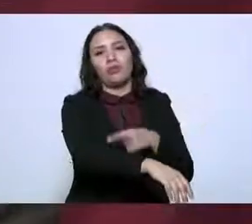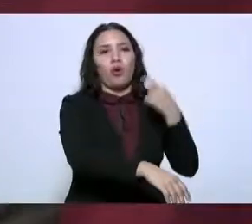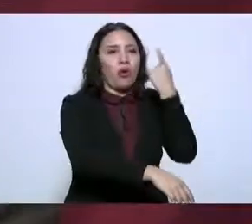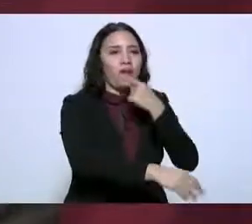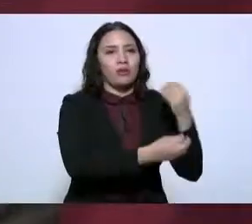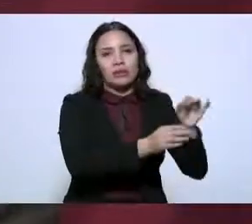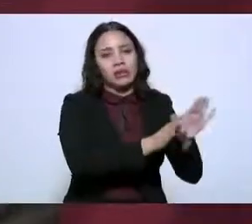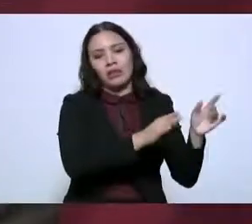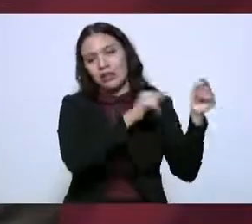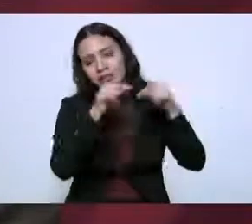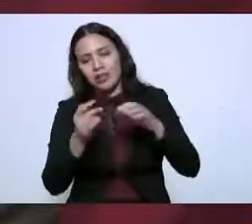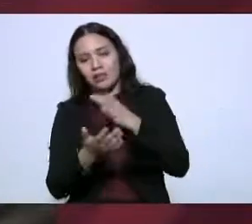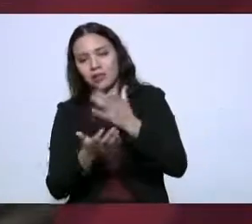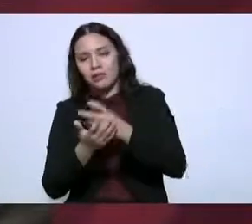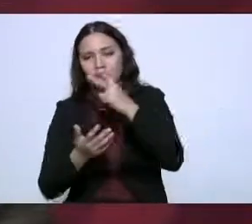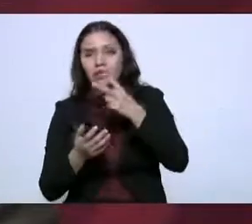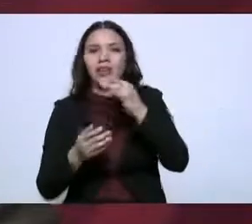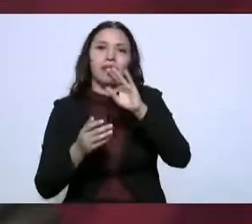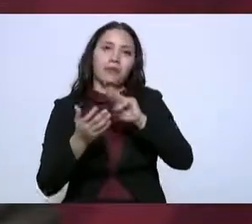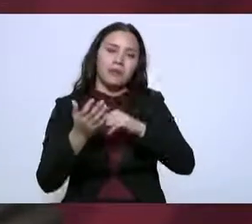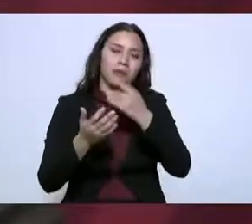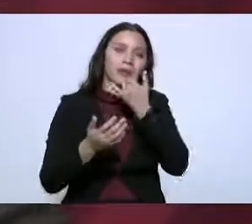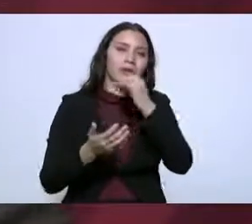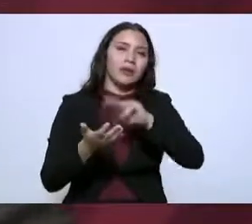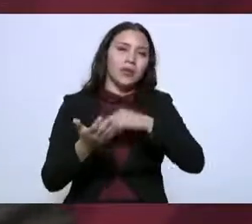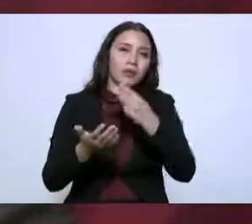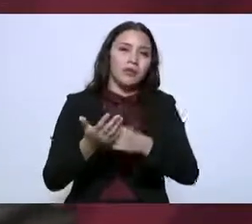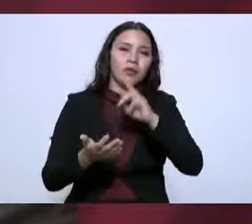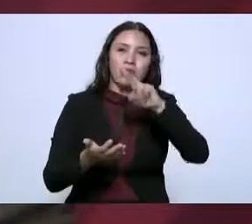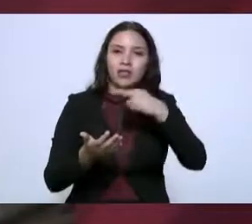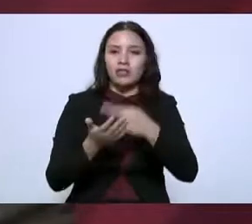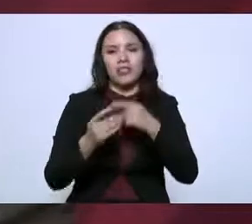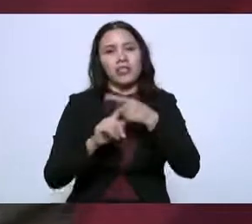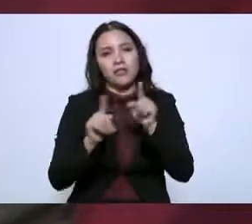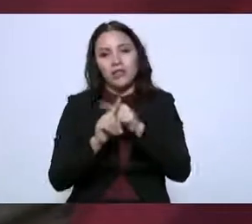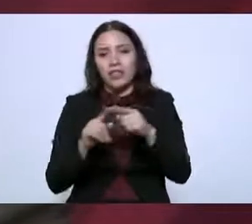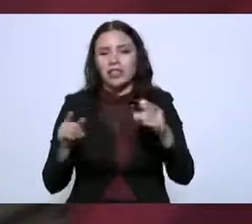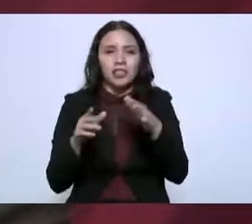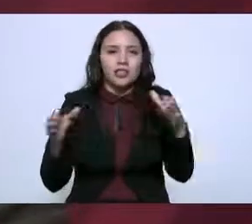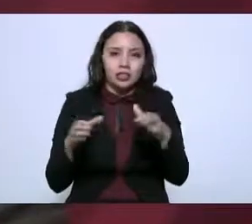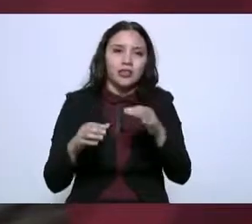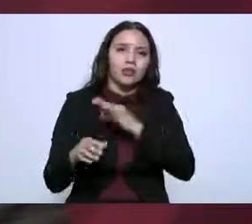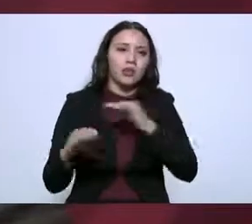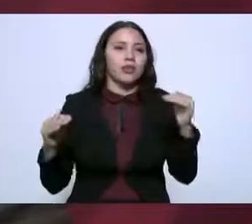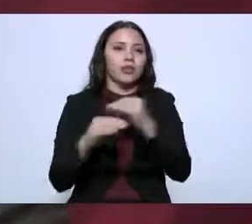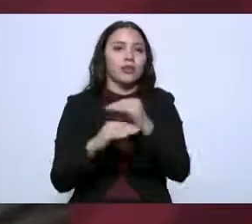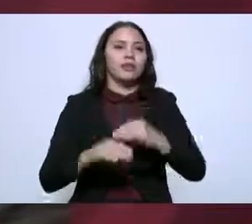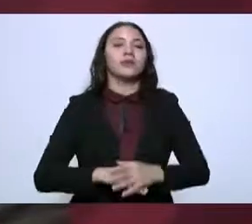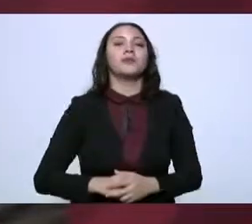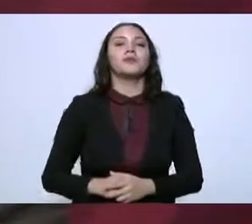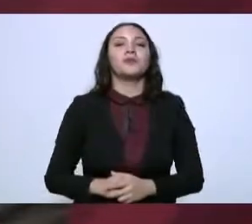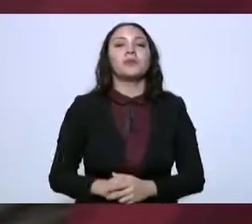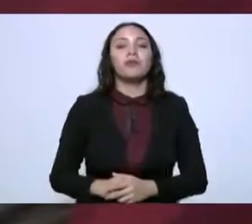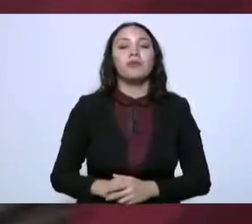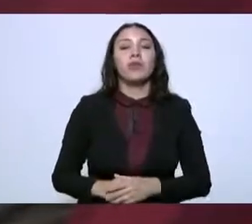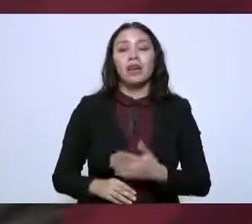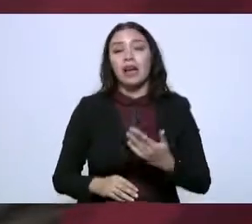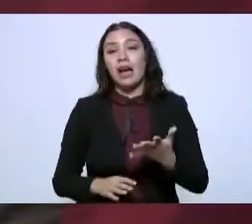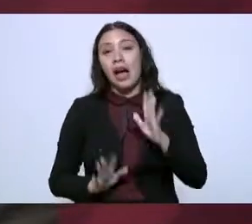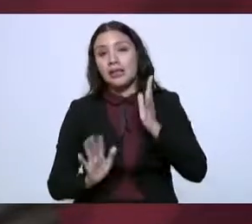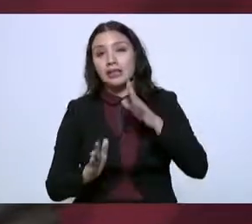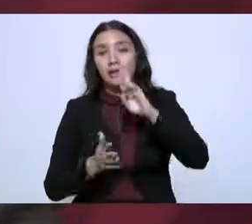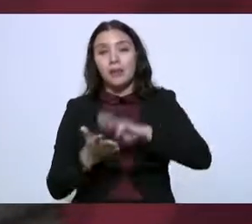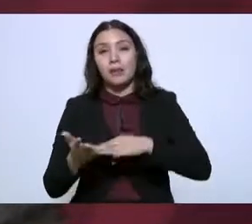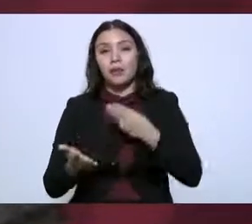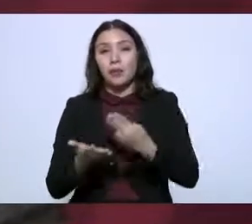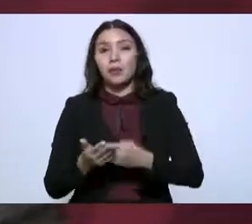momentos de entrada y salida en los horarios de maquiladoras. En Matamoros hay una demanda sentida